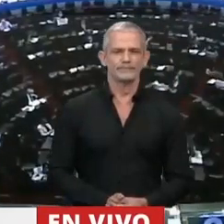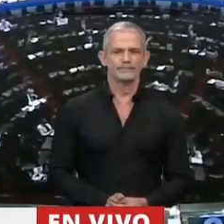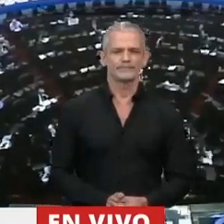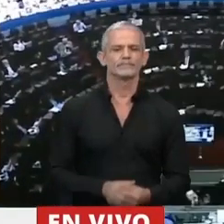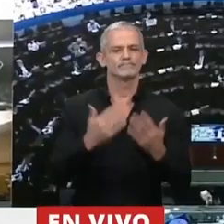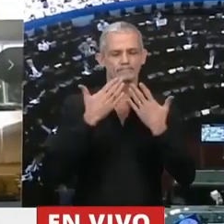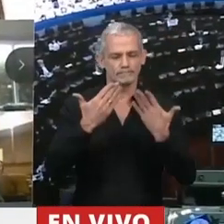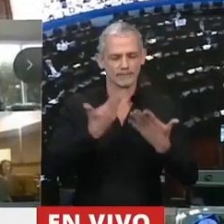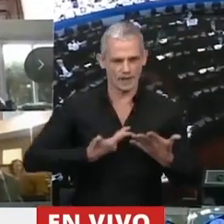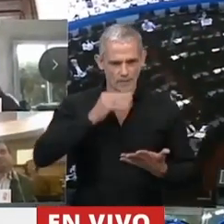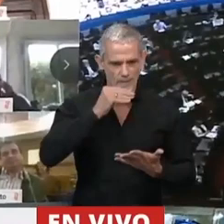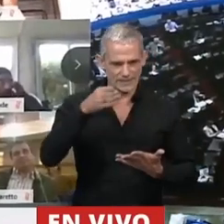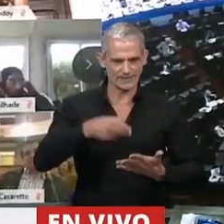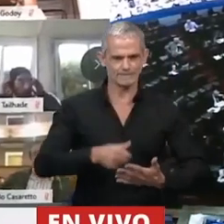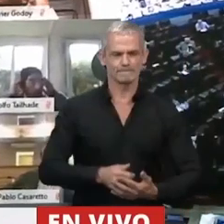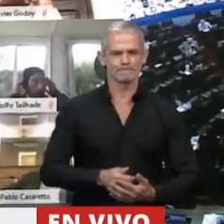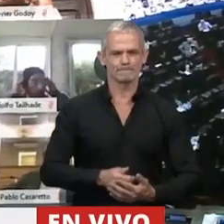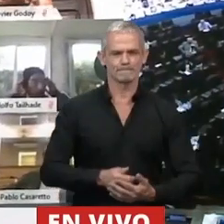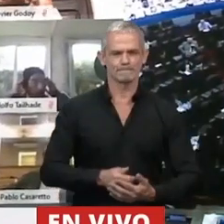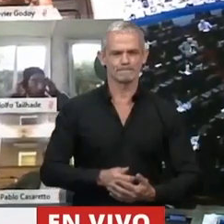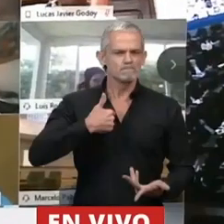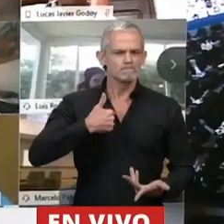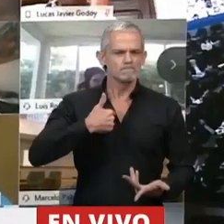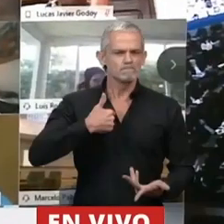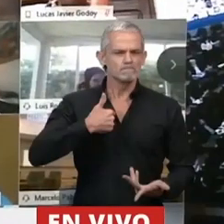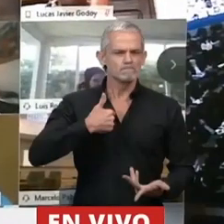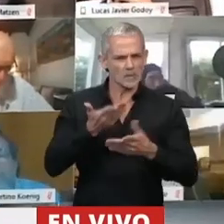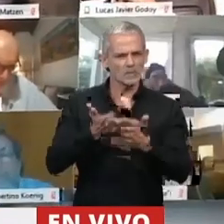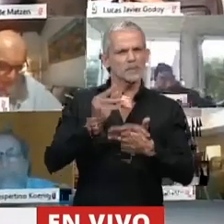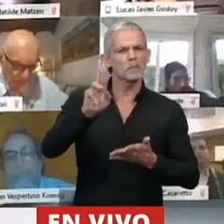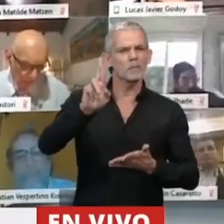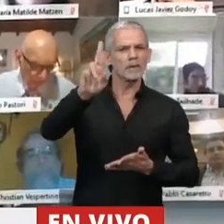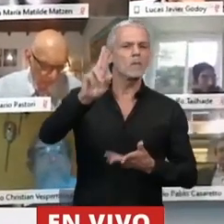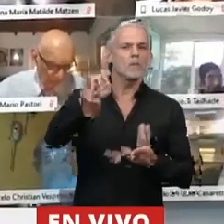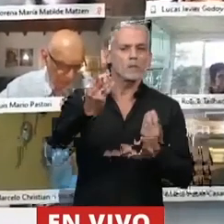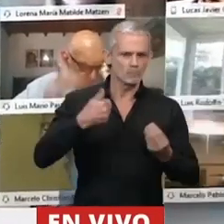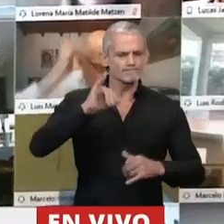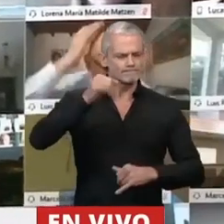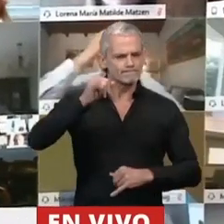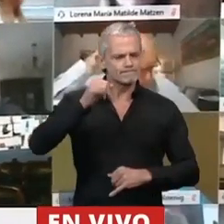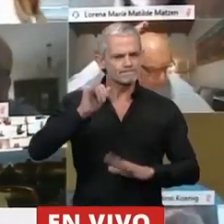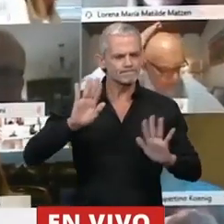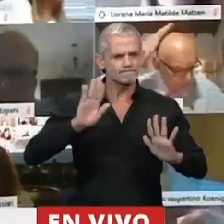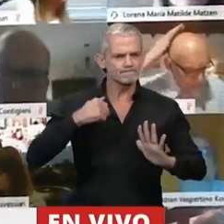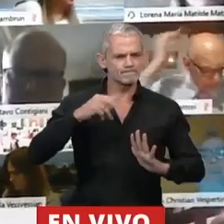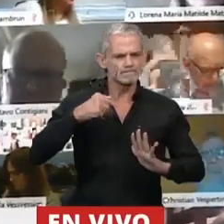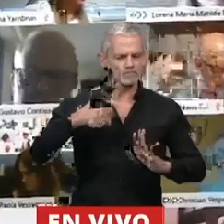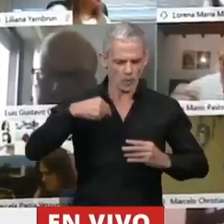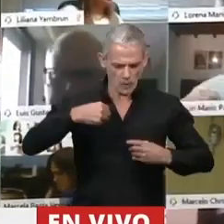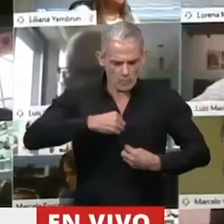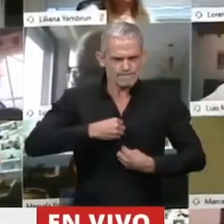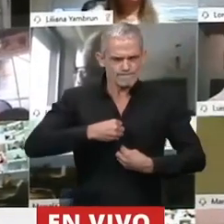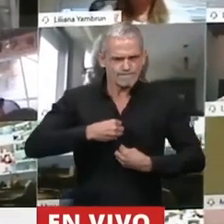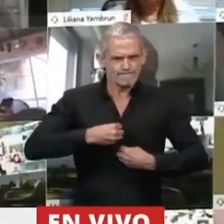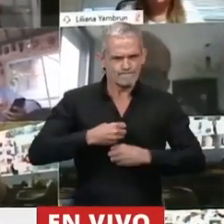Gracias, señor Presidente. Quiero plantear una cuestión de privilegio porque sí veo afectados, no mis